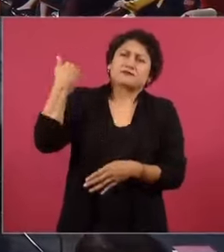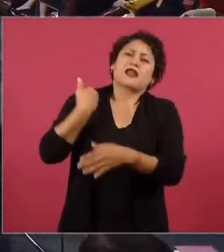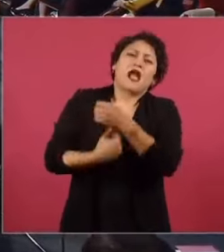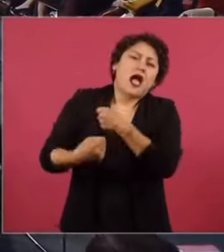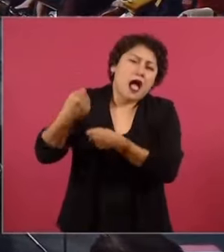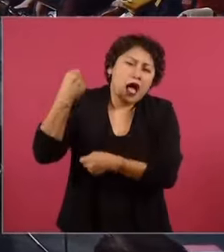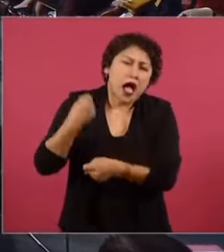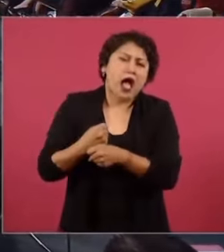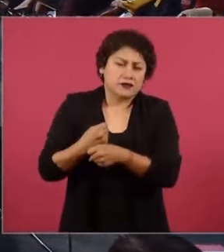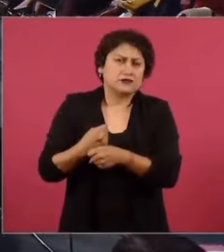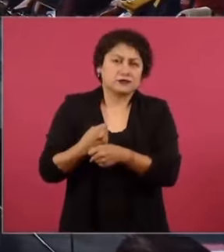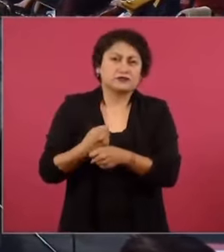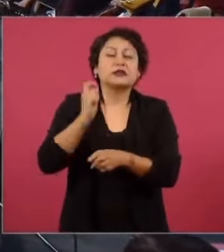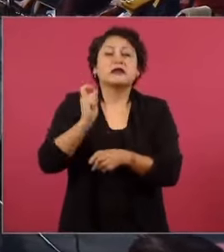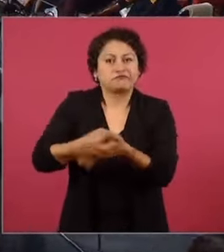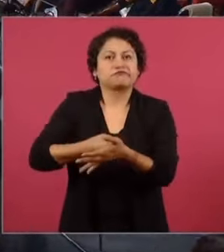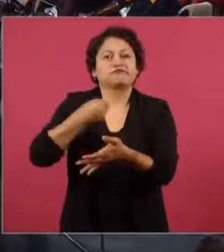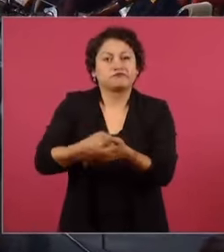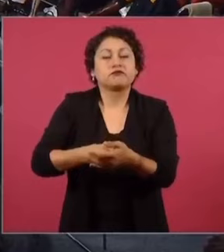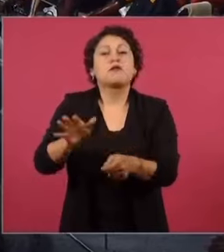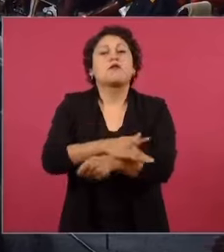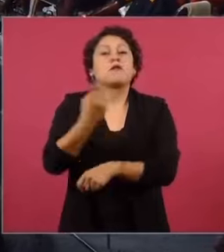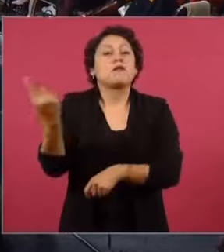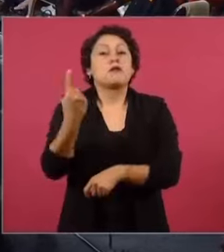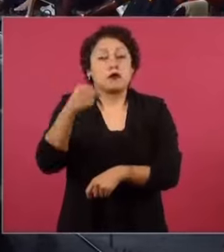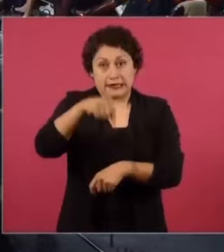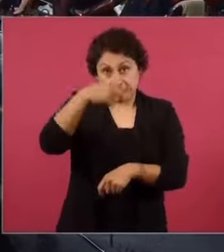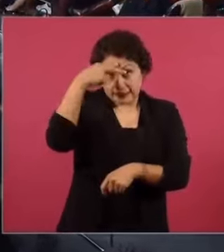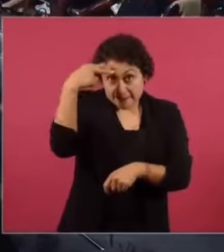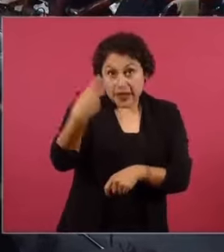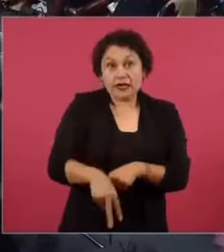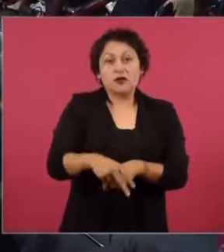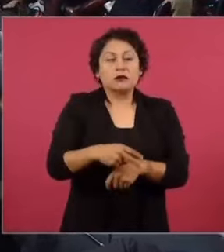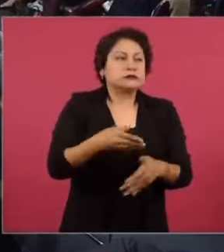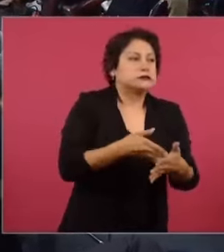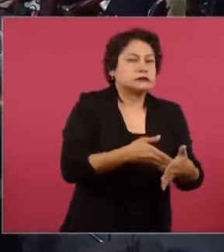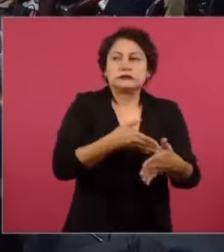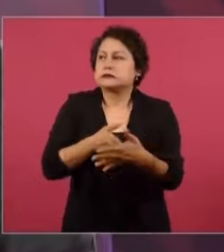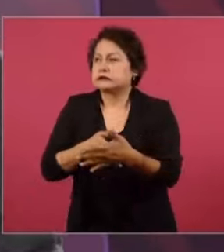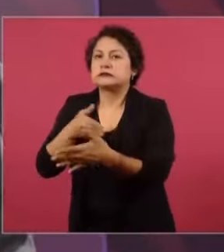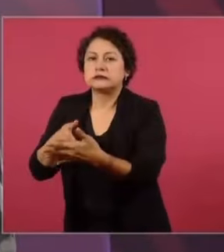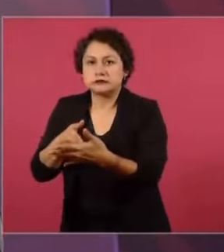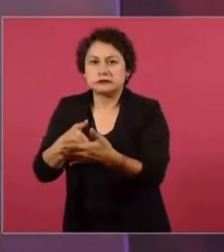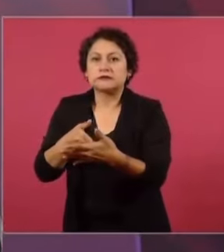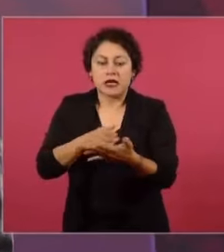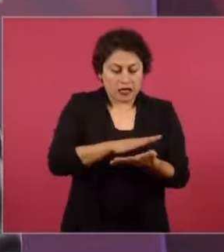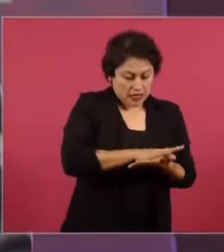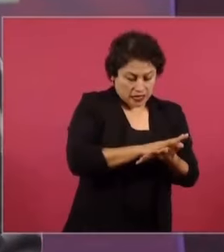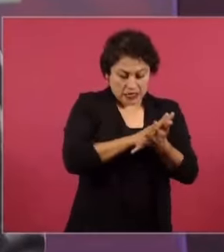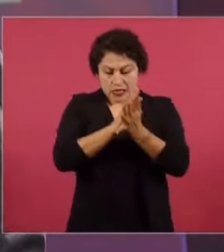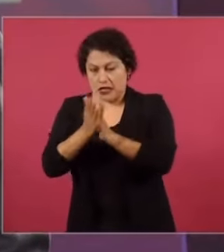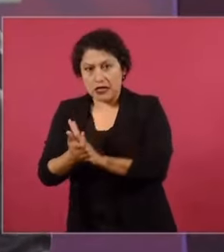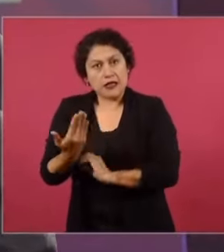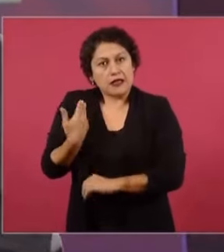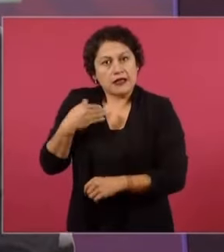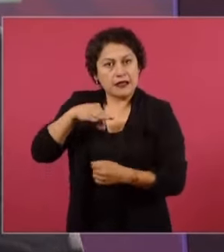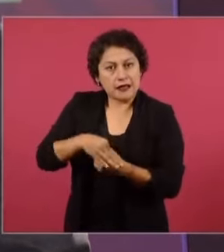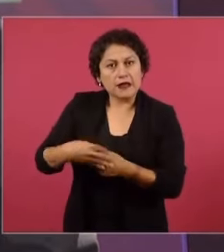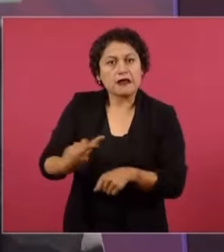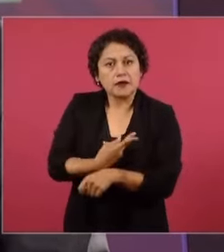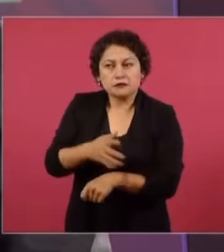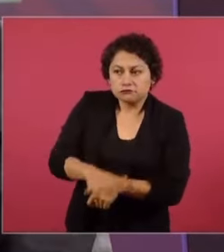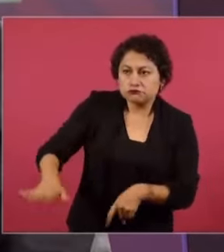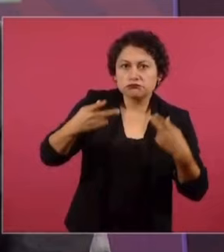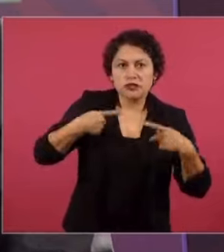con todos los medios convencionales en contra, el pueblo de México dice no, al retroceso. No queremos que